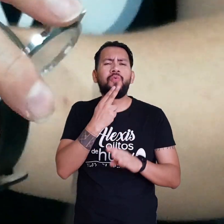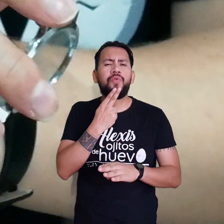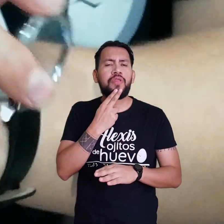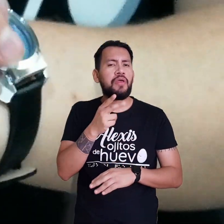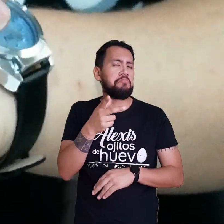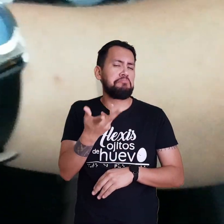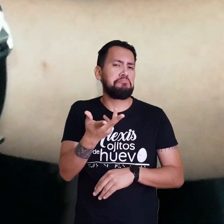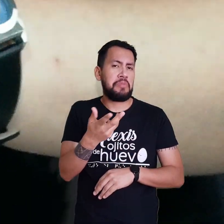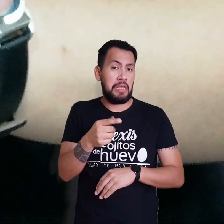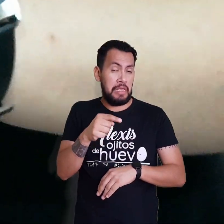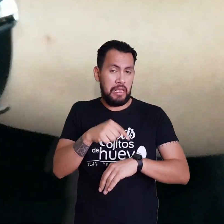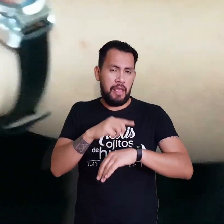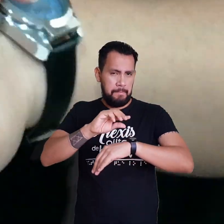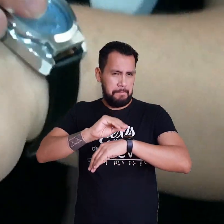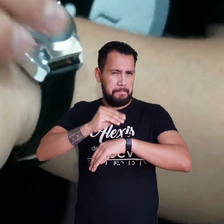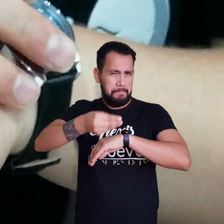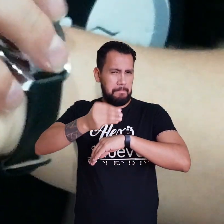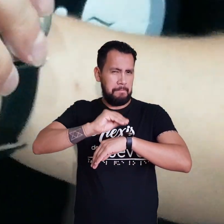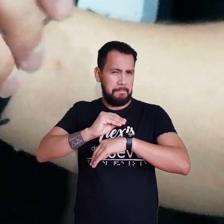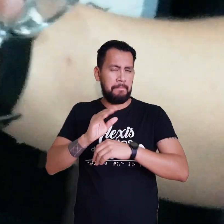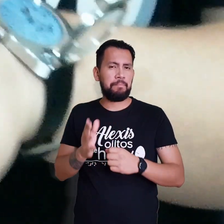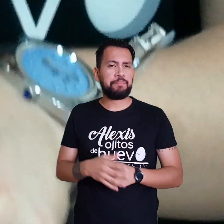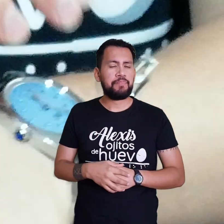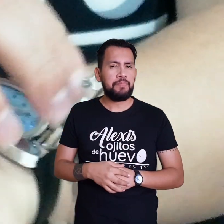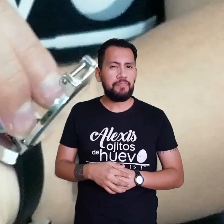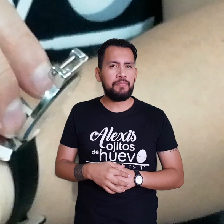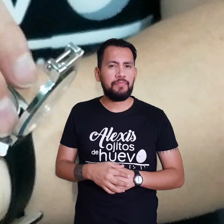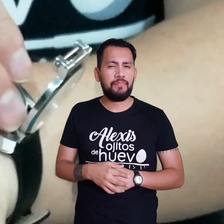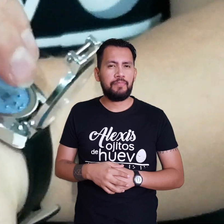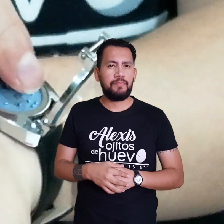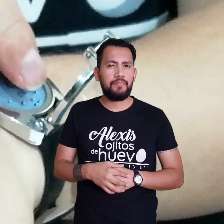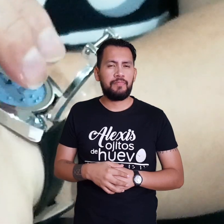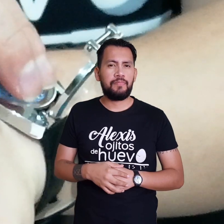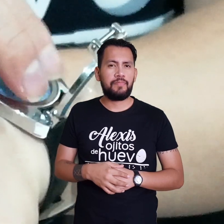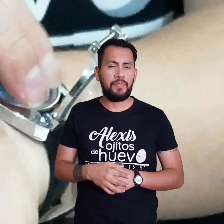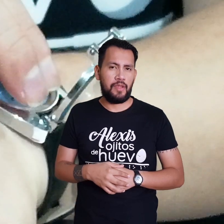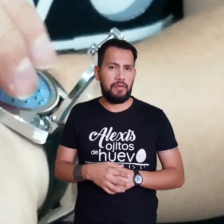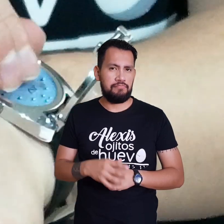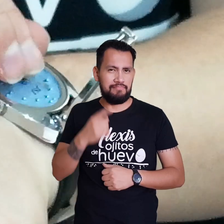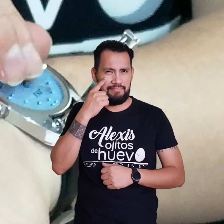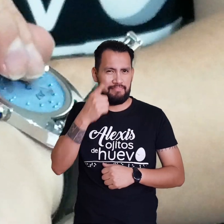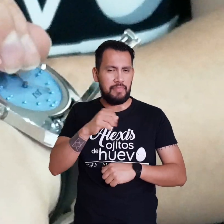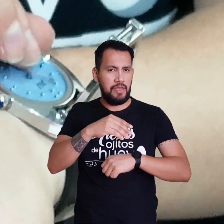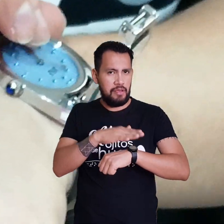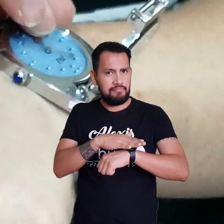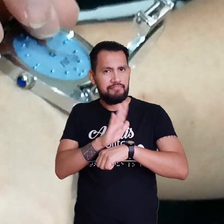No, ya A ver Pareciera un reloj normal Pero en cuanto lo abres Aquí está El chiquito me prestan